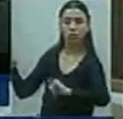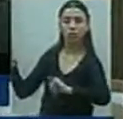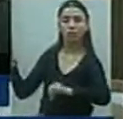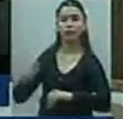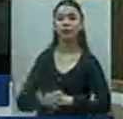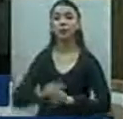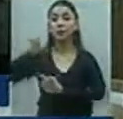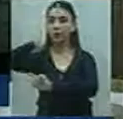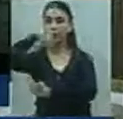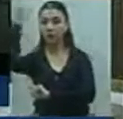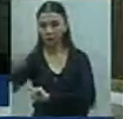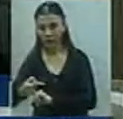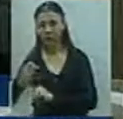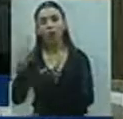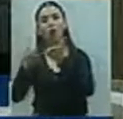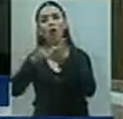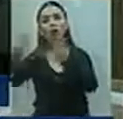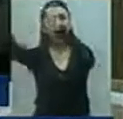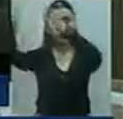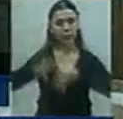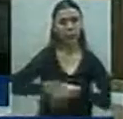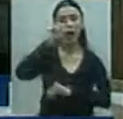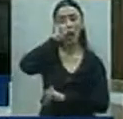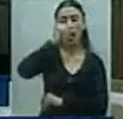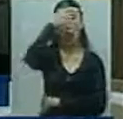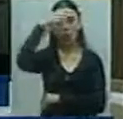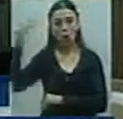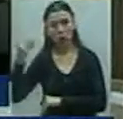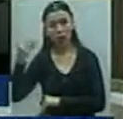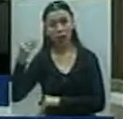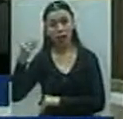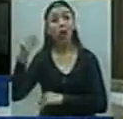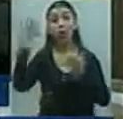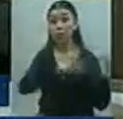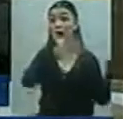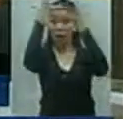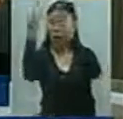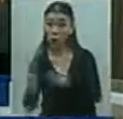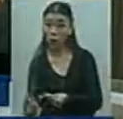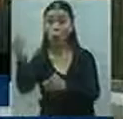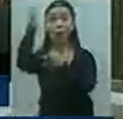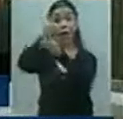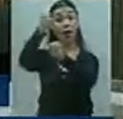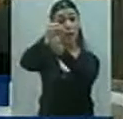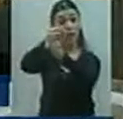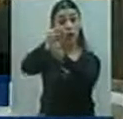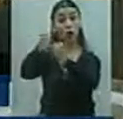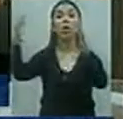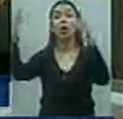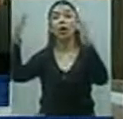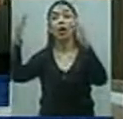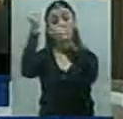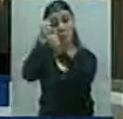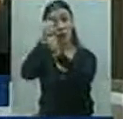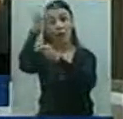con gente de la cooperativa. Bueno, también eso forma parte de un apoyo, ¿no? Que se le está dando a esta gestión y a esta situación que vive la cooperativa de tabaco.